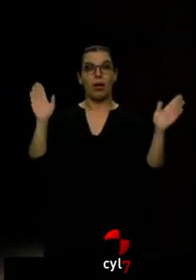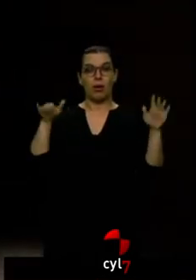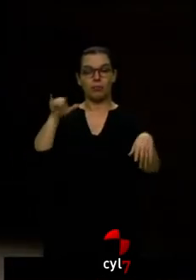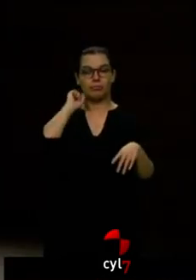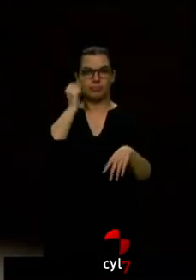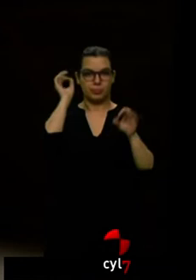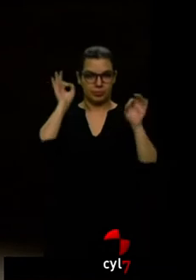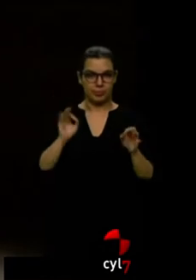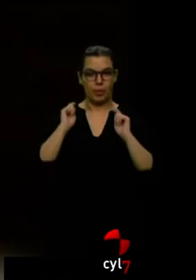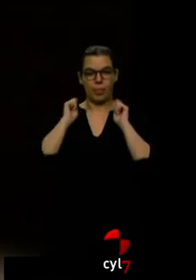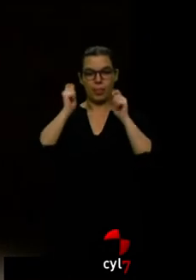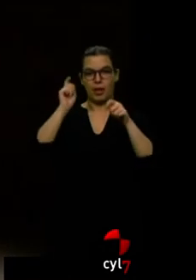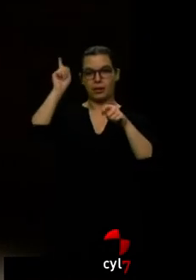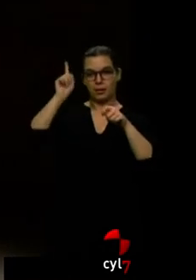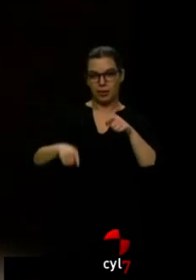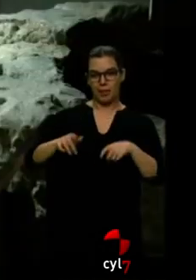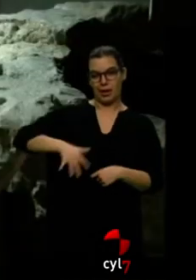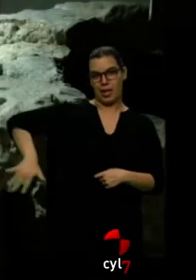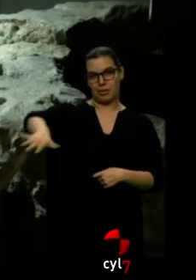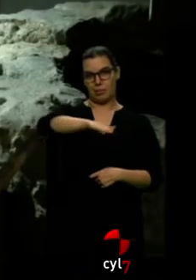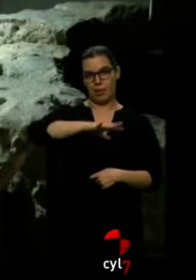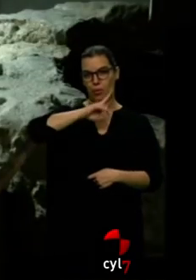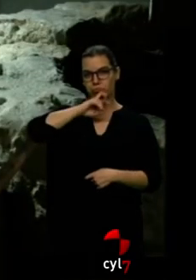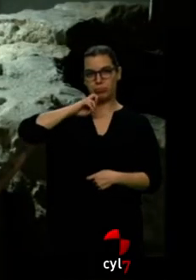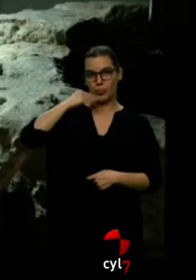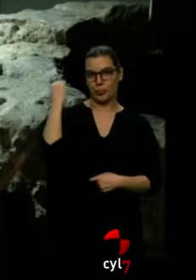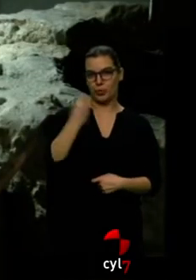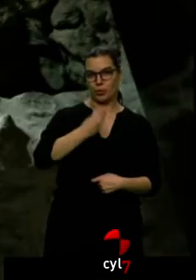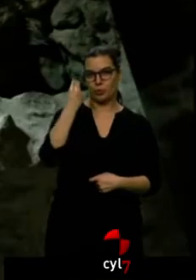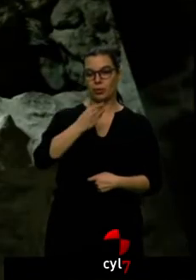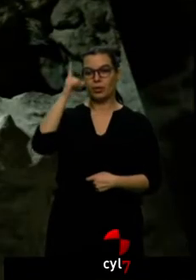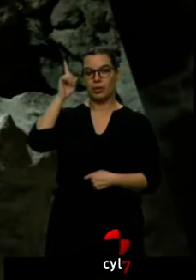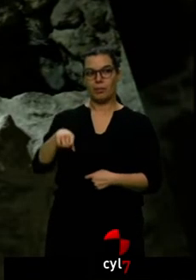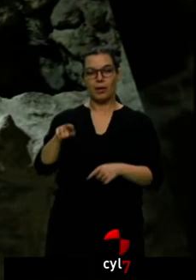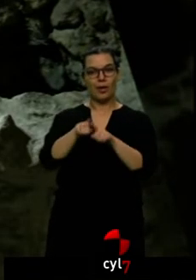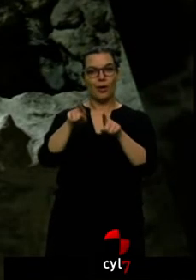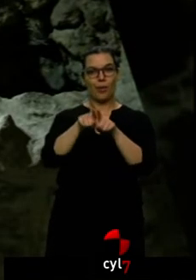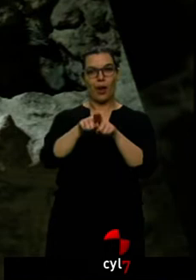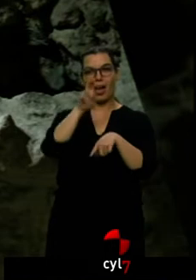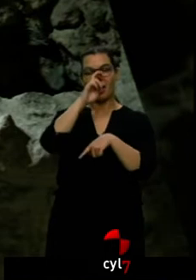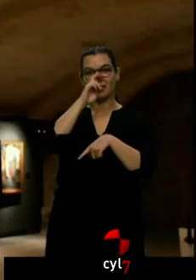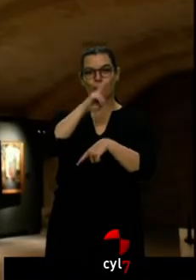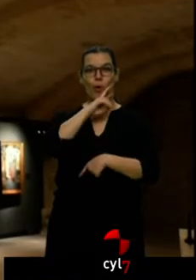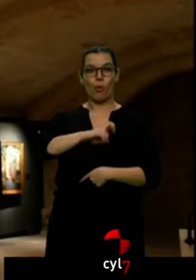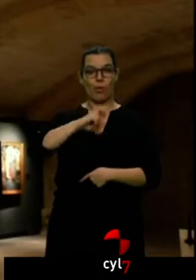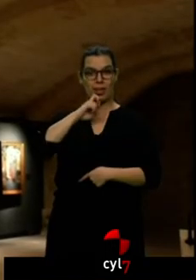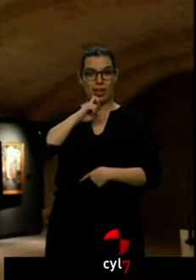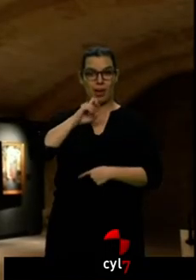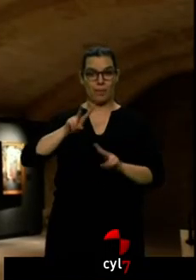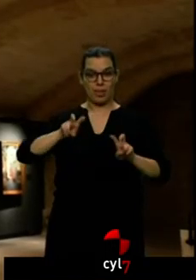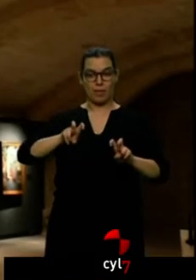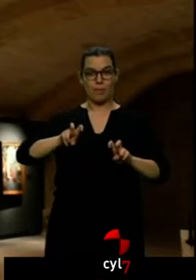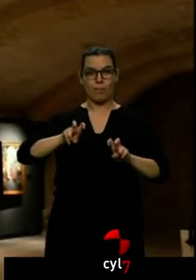pictórica, el valor arquitectónico de los espacios, incluidos los restos de las viviendas de la antigua judería, anteriores a la Catedral,